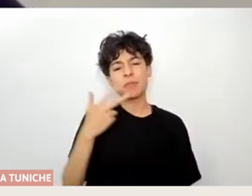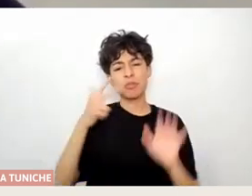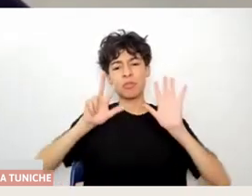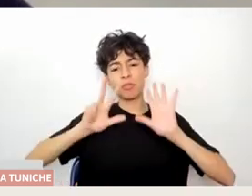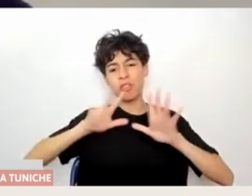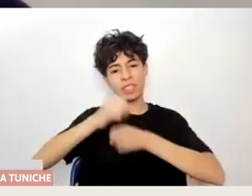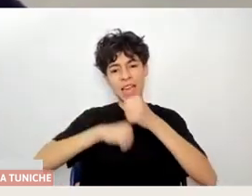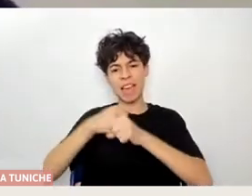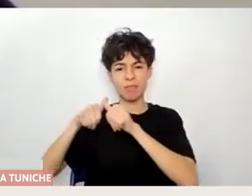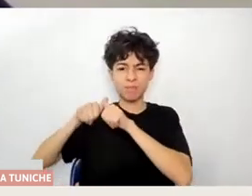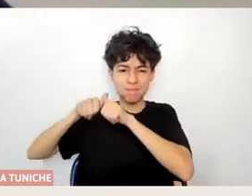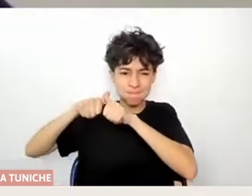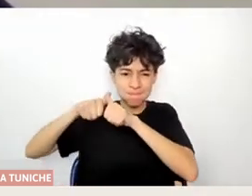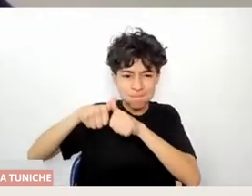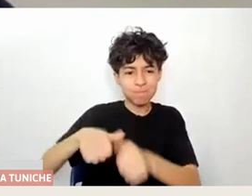distintos ritmos.